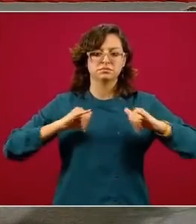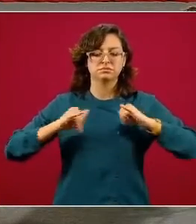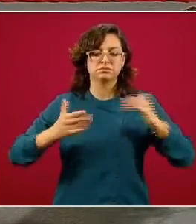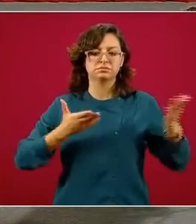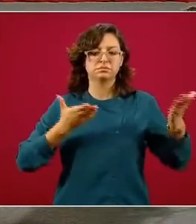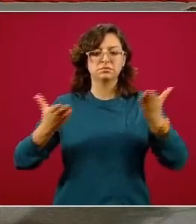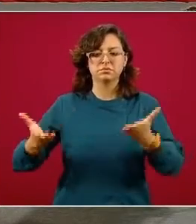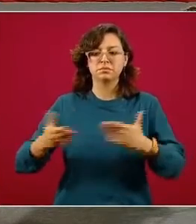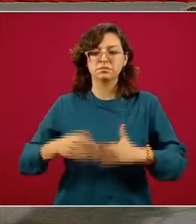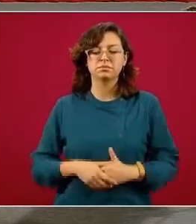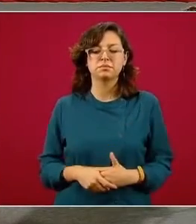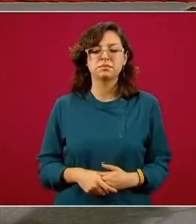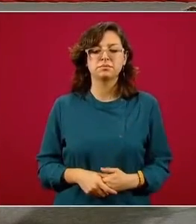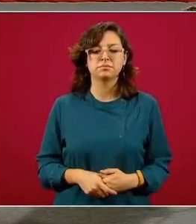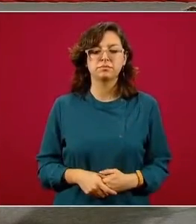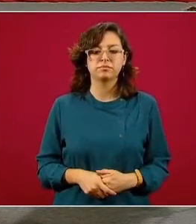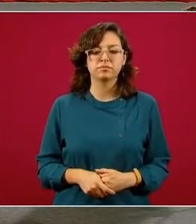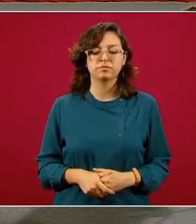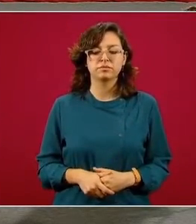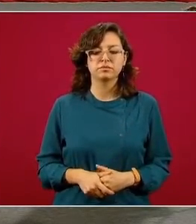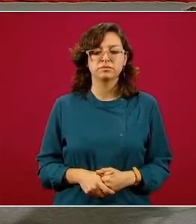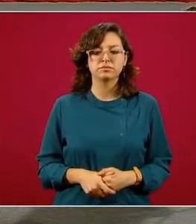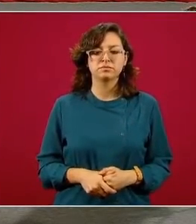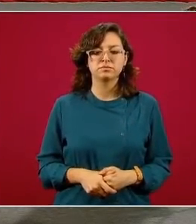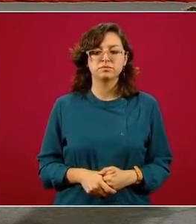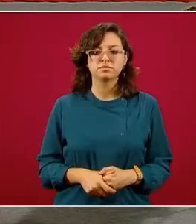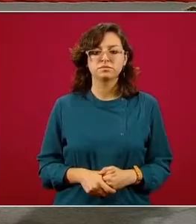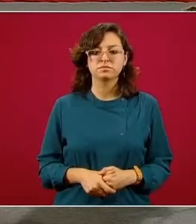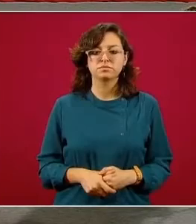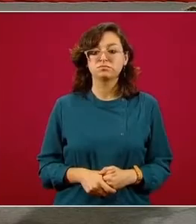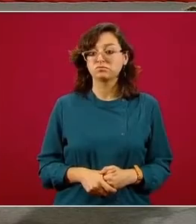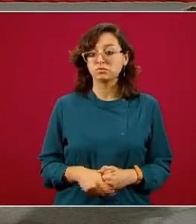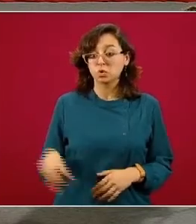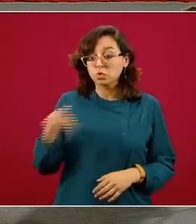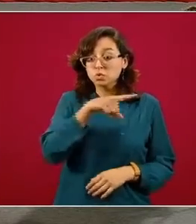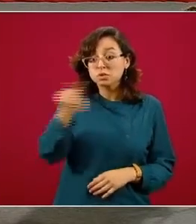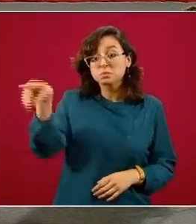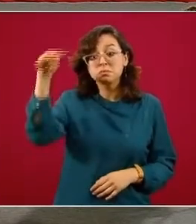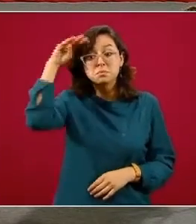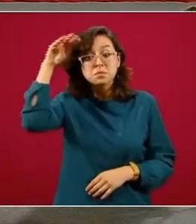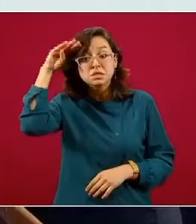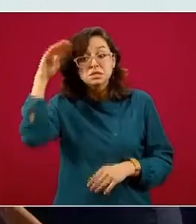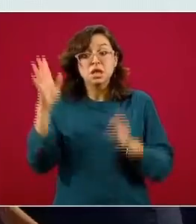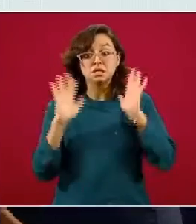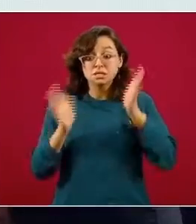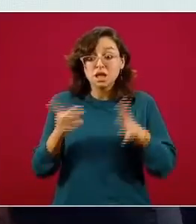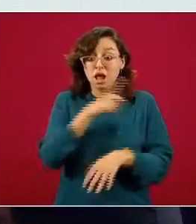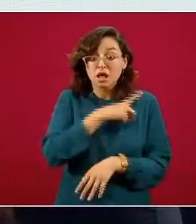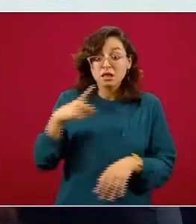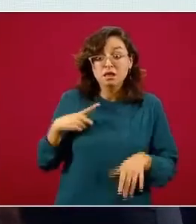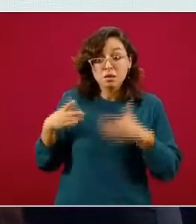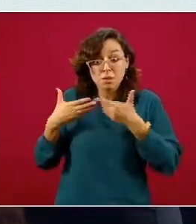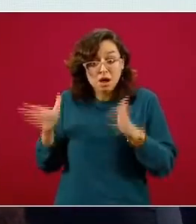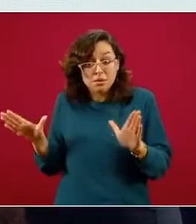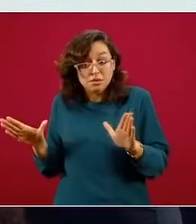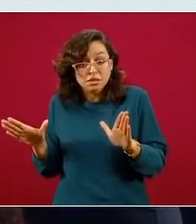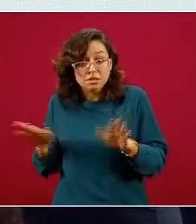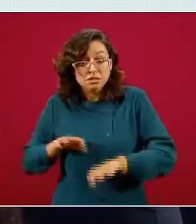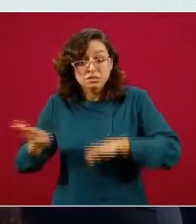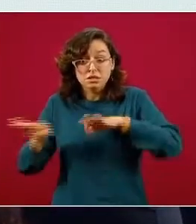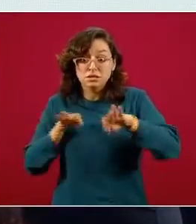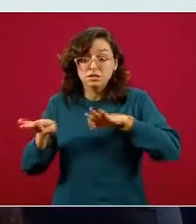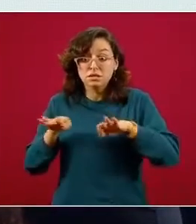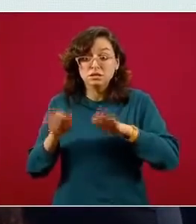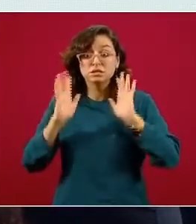Alguien piensa que ya deben estar abiertas todos los centros de trabajo alguien piensa que las